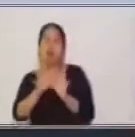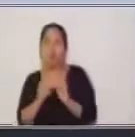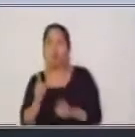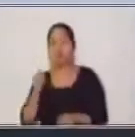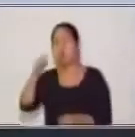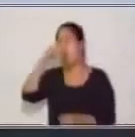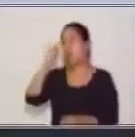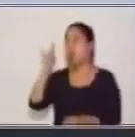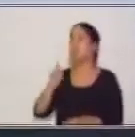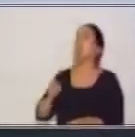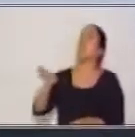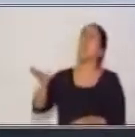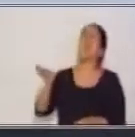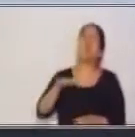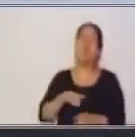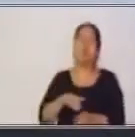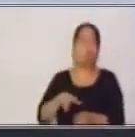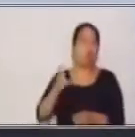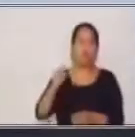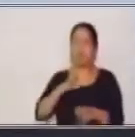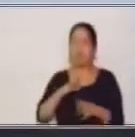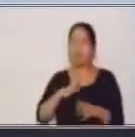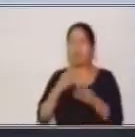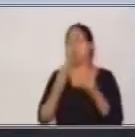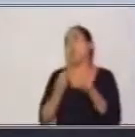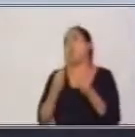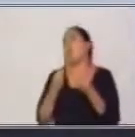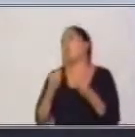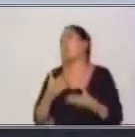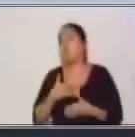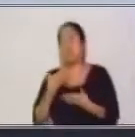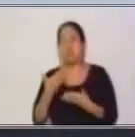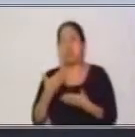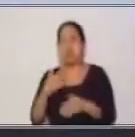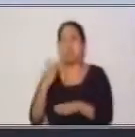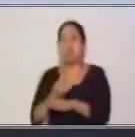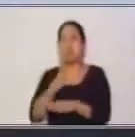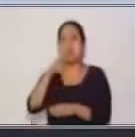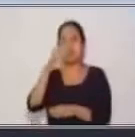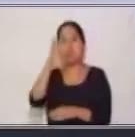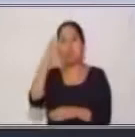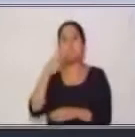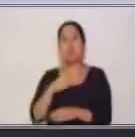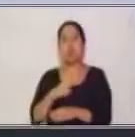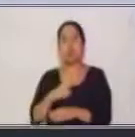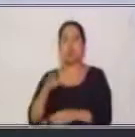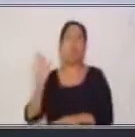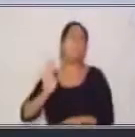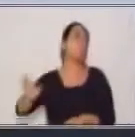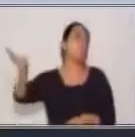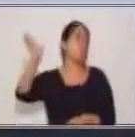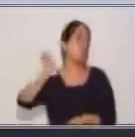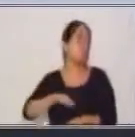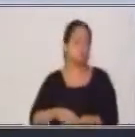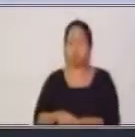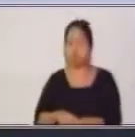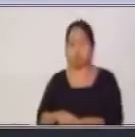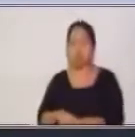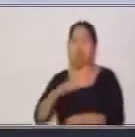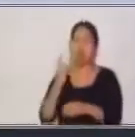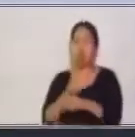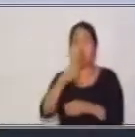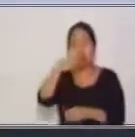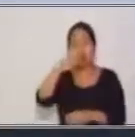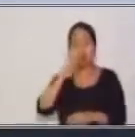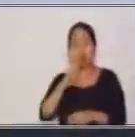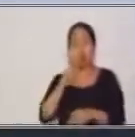tú, porque no tenemos todavía la confianza como para utilizar el vos. Y si utilizamos el tú, a esta forma de